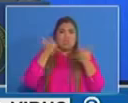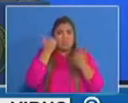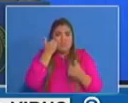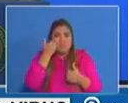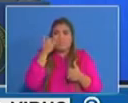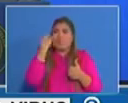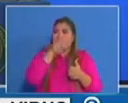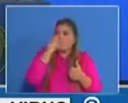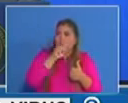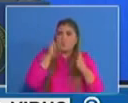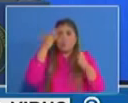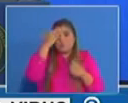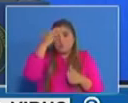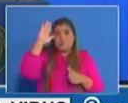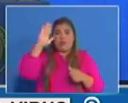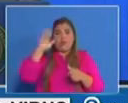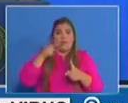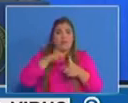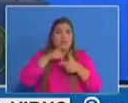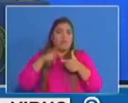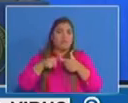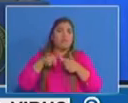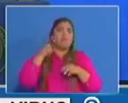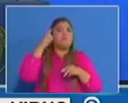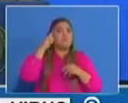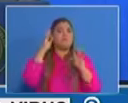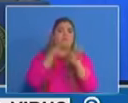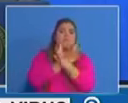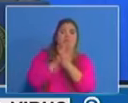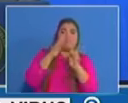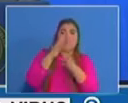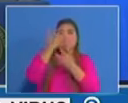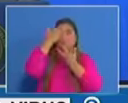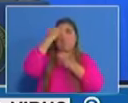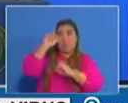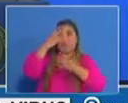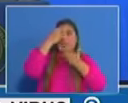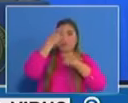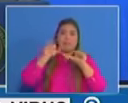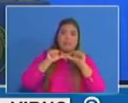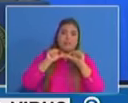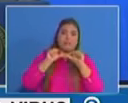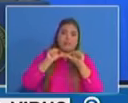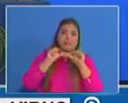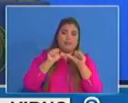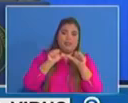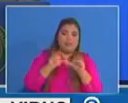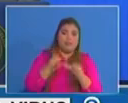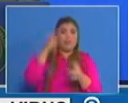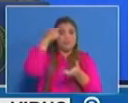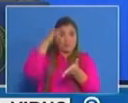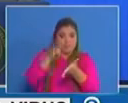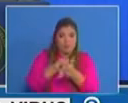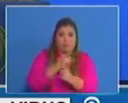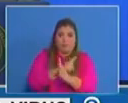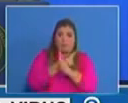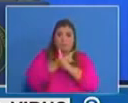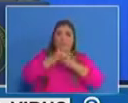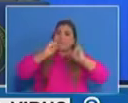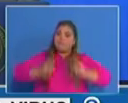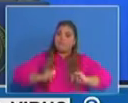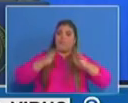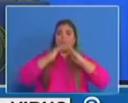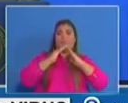para tener una medición mucho más precisa del comportamiento lo que